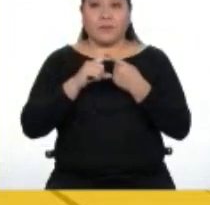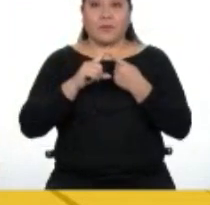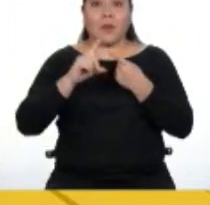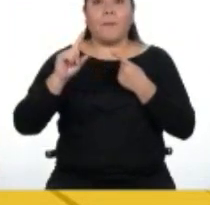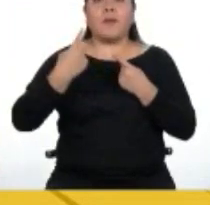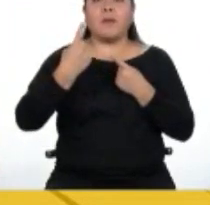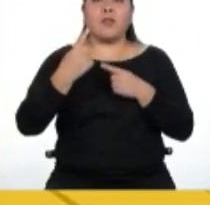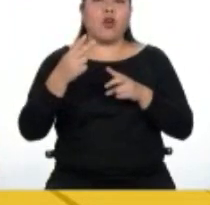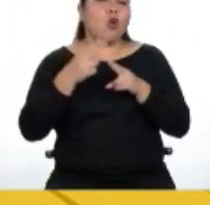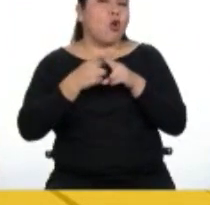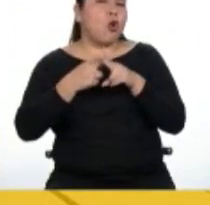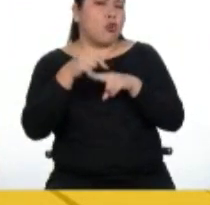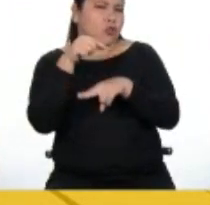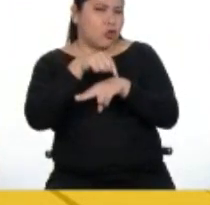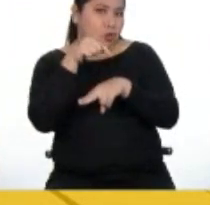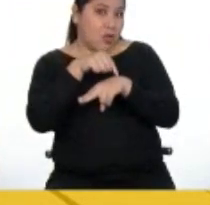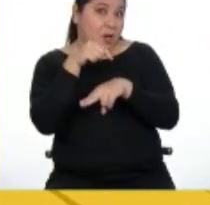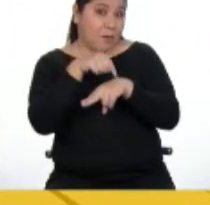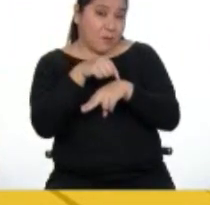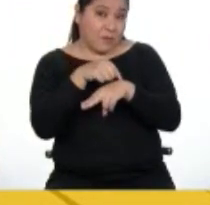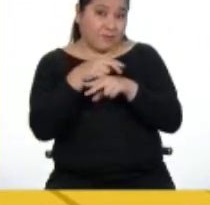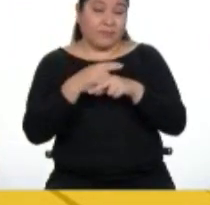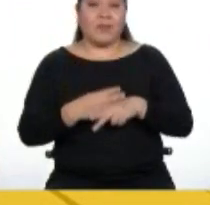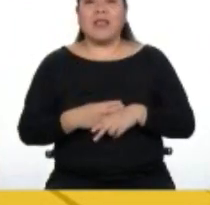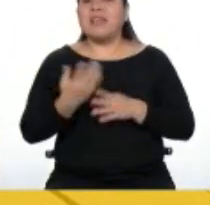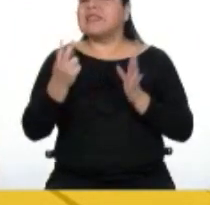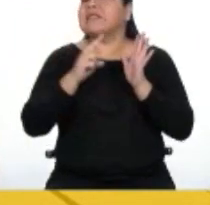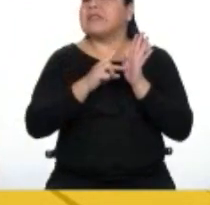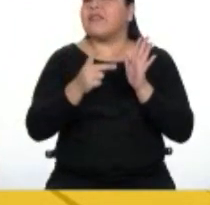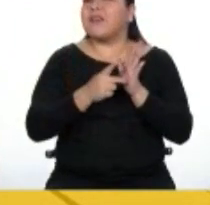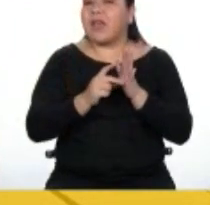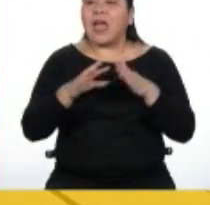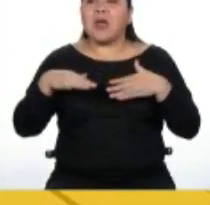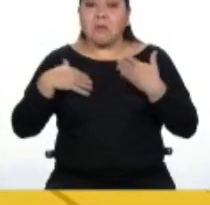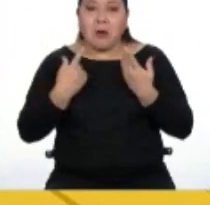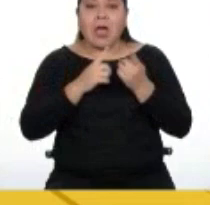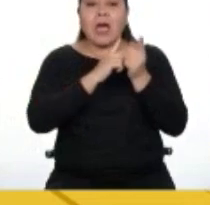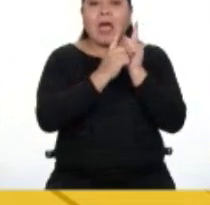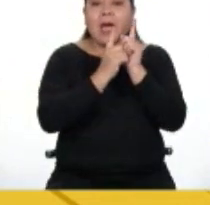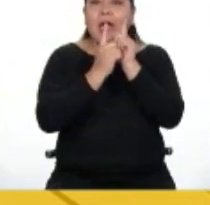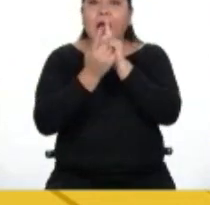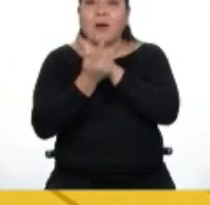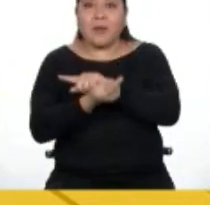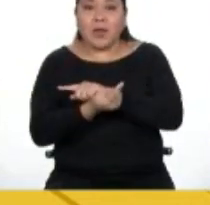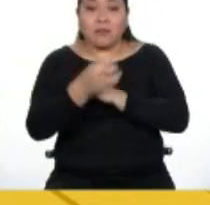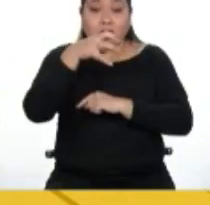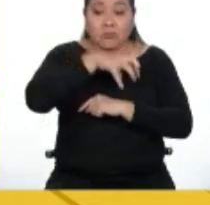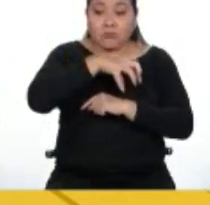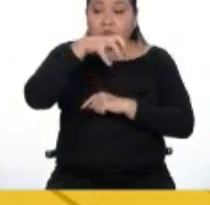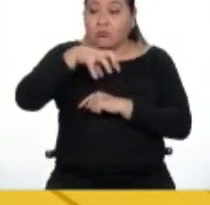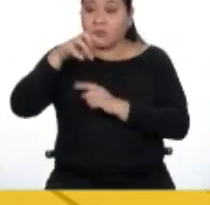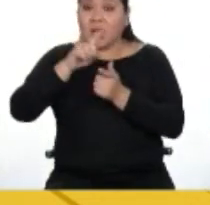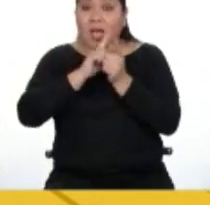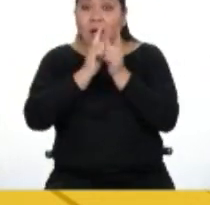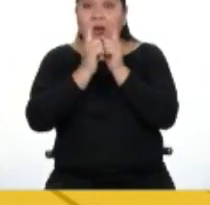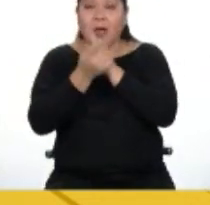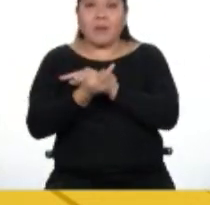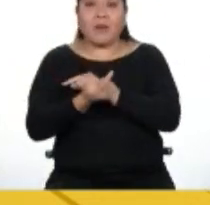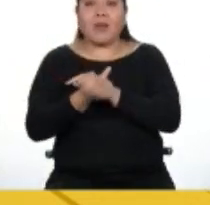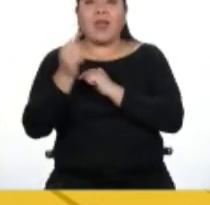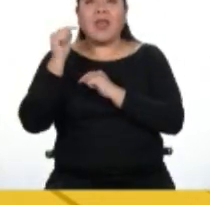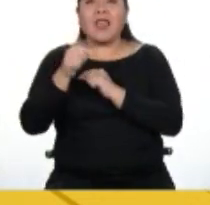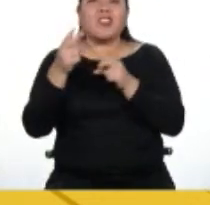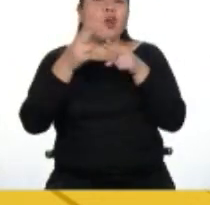son temporales y breves. Significa que pueden cambiar de un momento a otro. Lo que hace que tengan